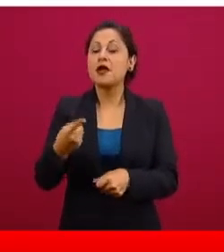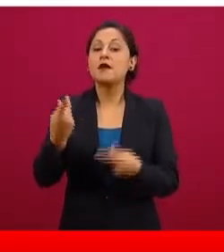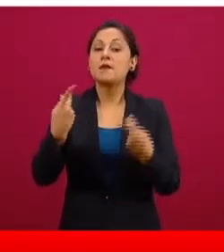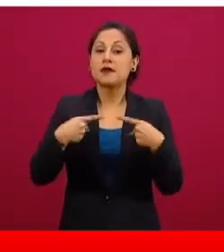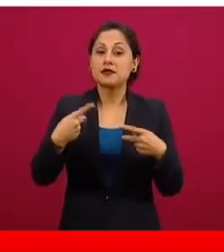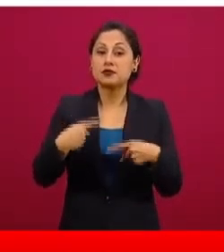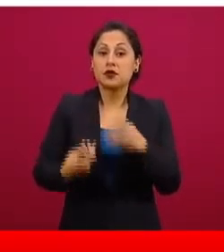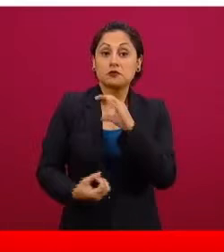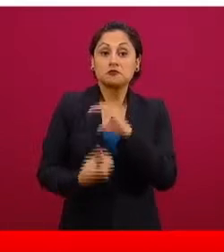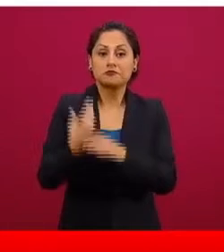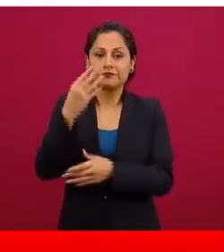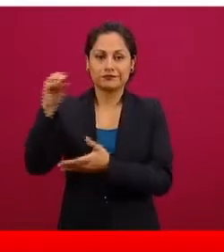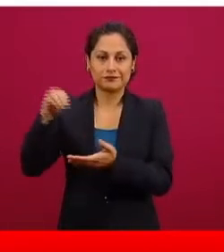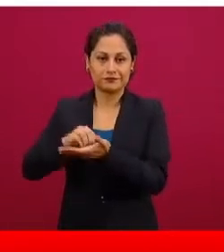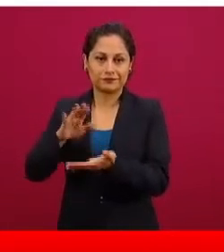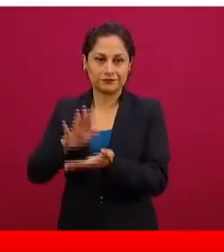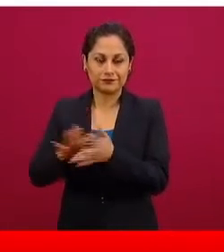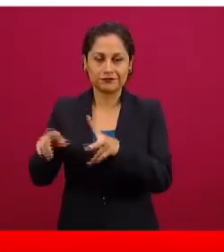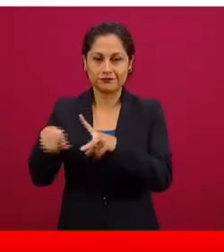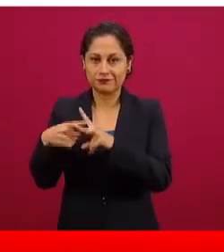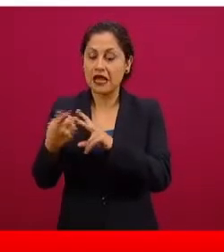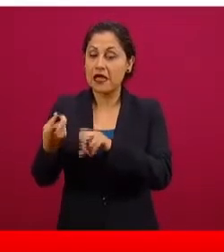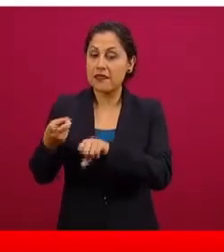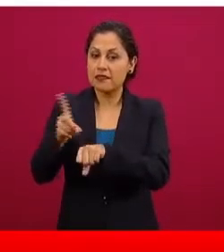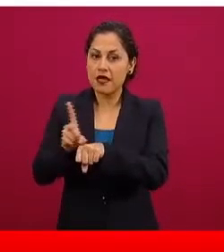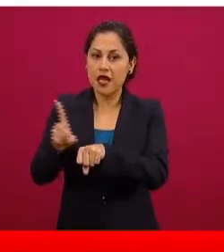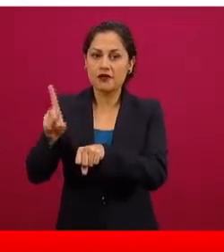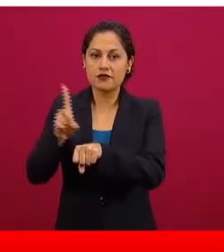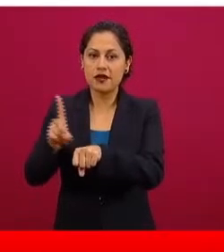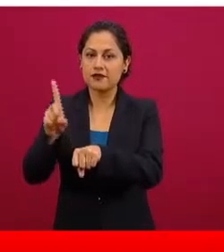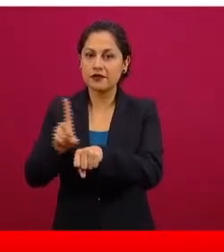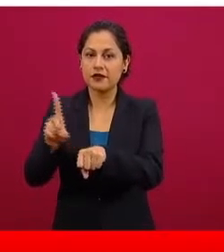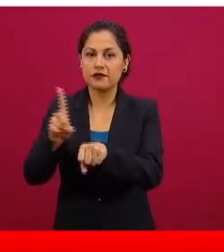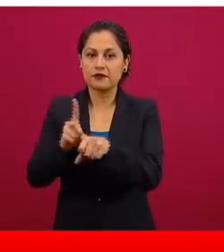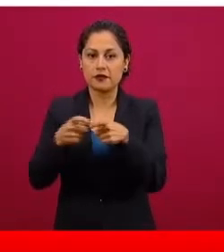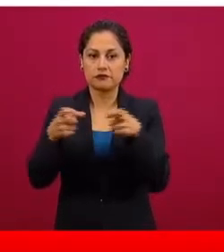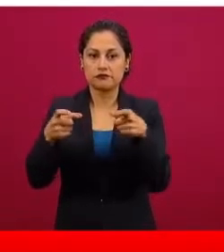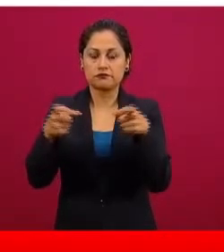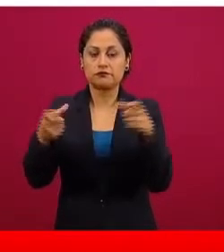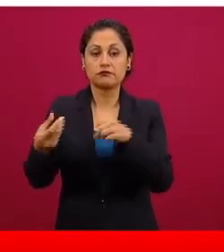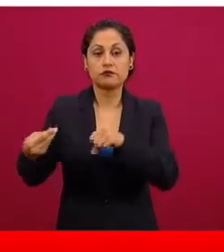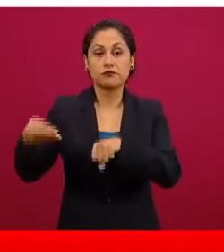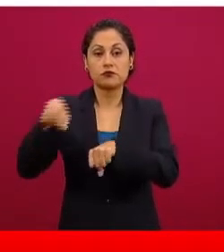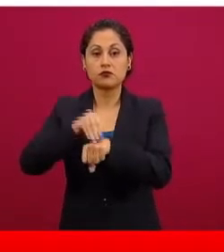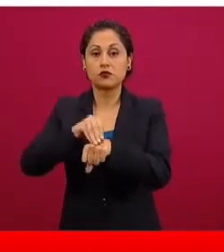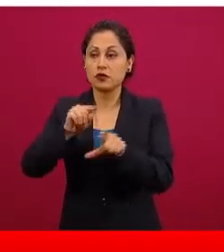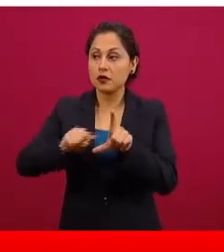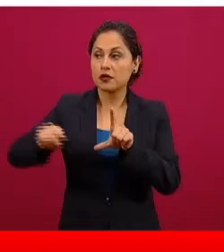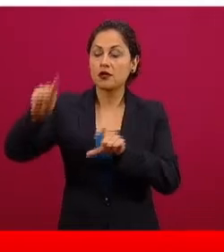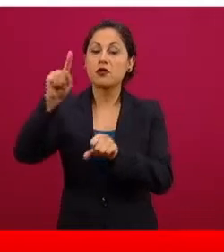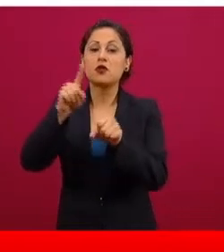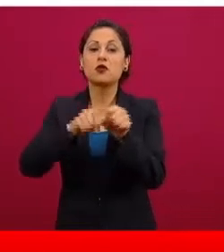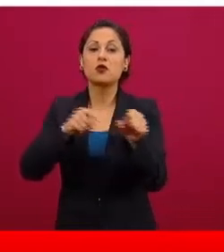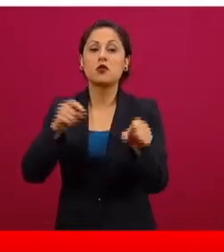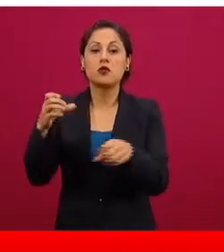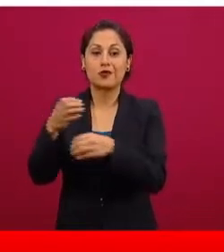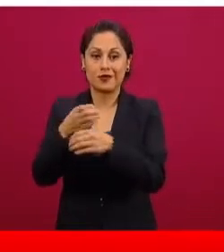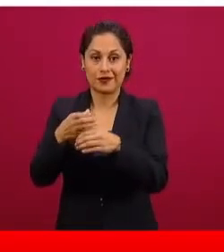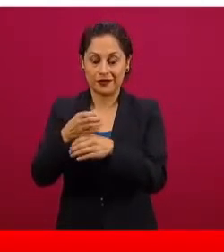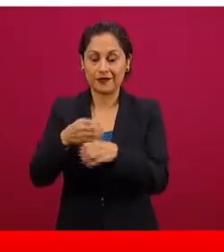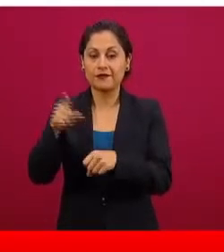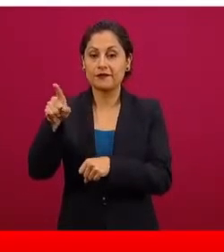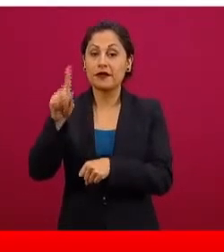y se ve el incremento diario que se va sumando a la curva café, que muestra cómo tenemos esta trayectoria